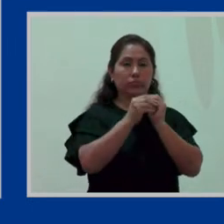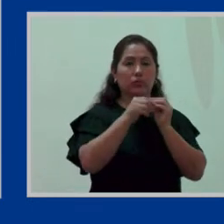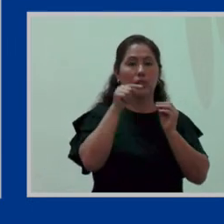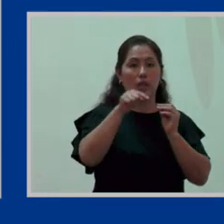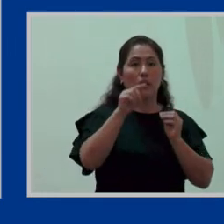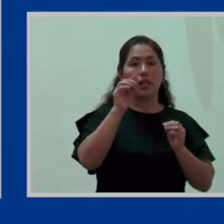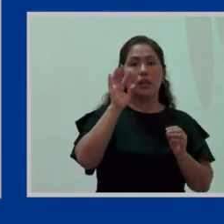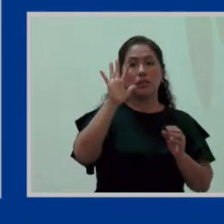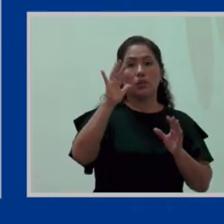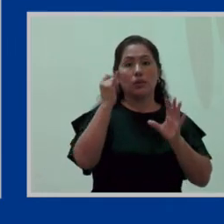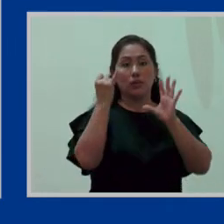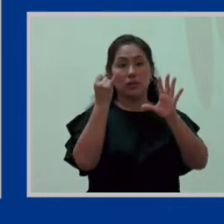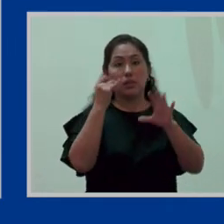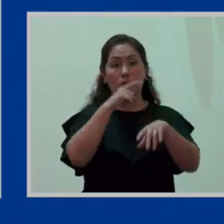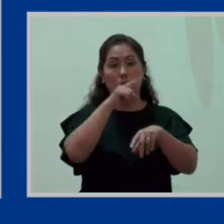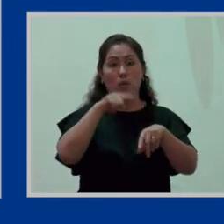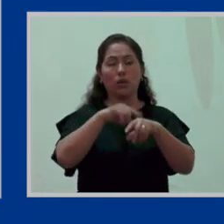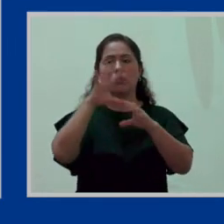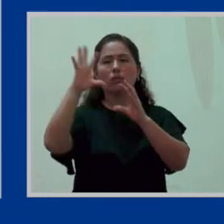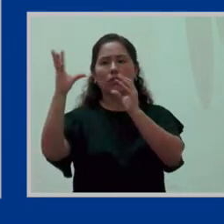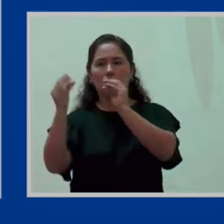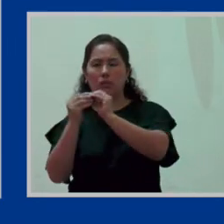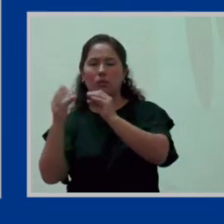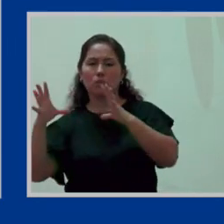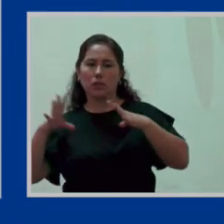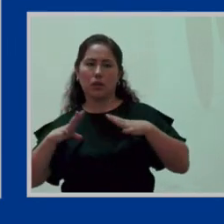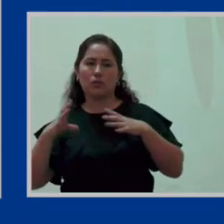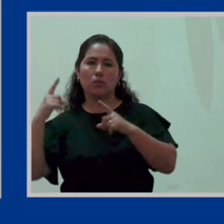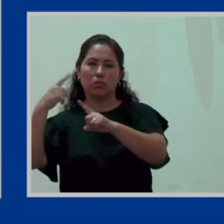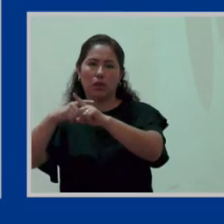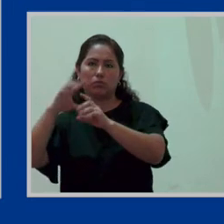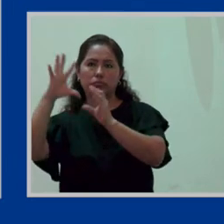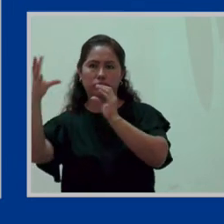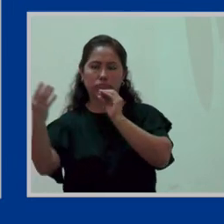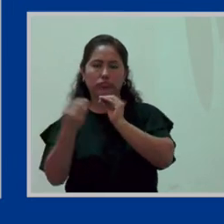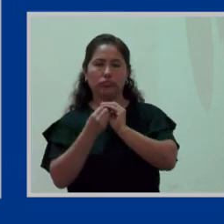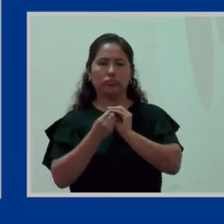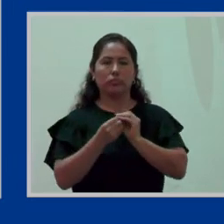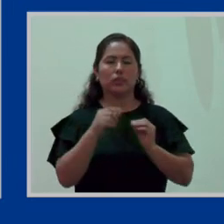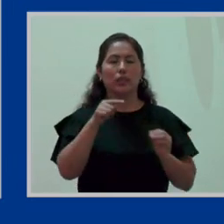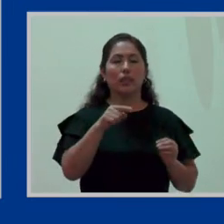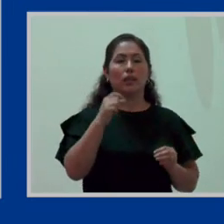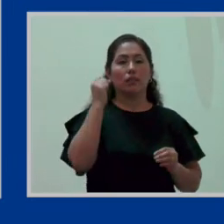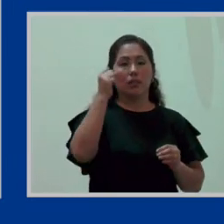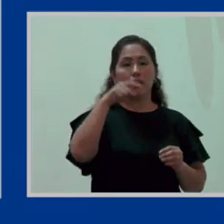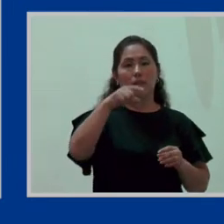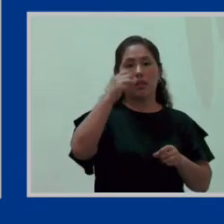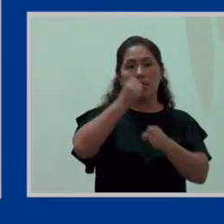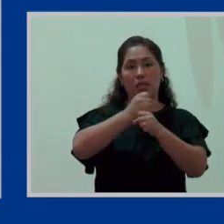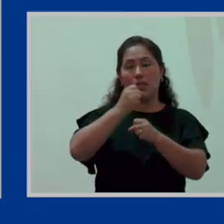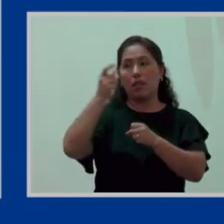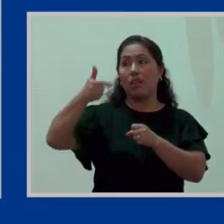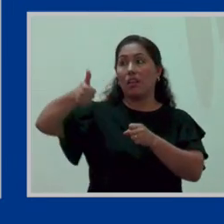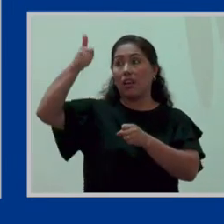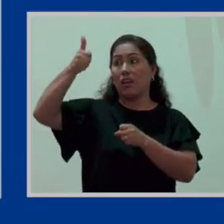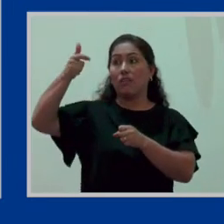o compensables. Es decir, el derecho es a que el empleador no te niegue